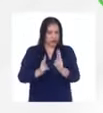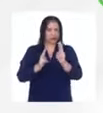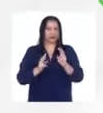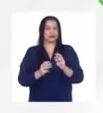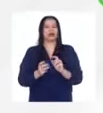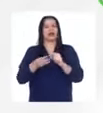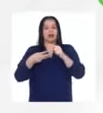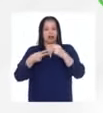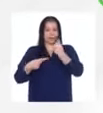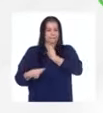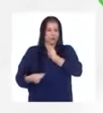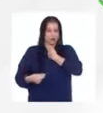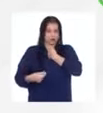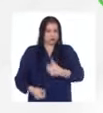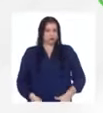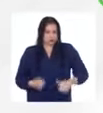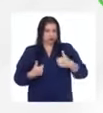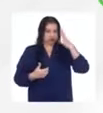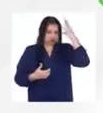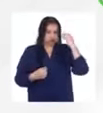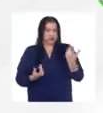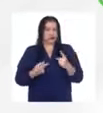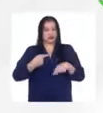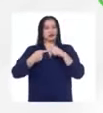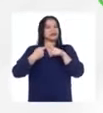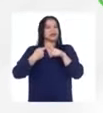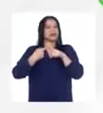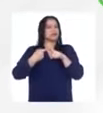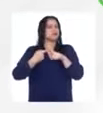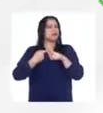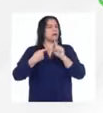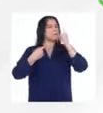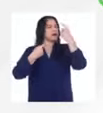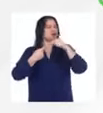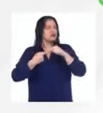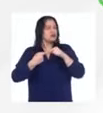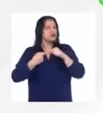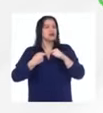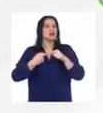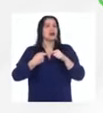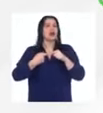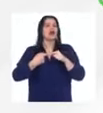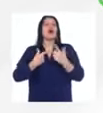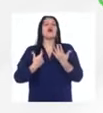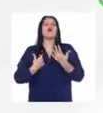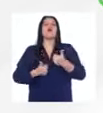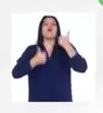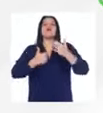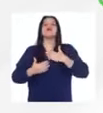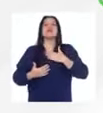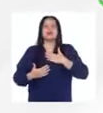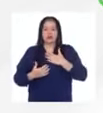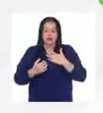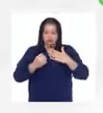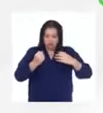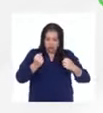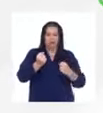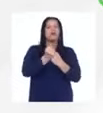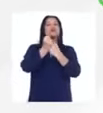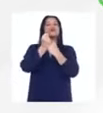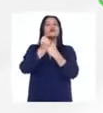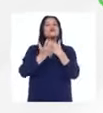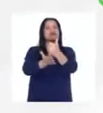que que yo he vivido personalmente ¿no? una una primera creo que tiene que ver con cuál va a ser tu red de soporte ¿no? y cómo